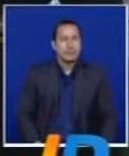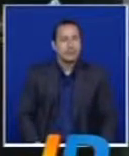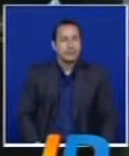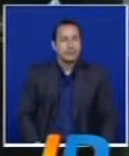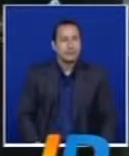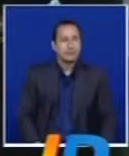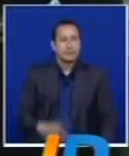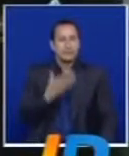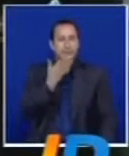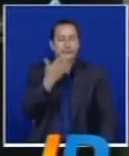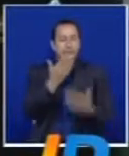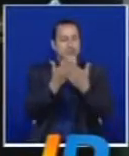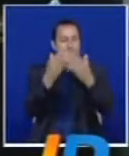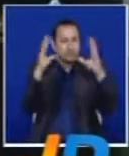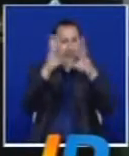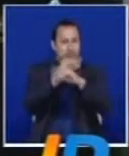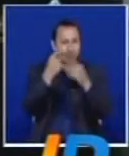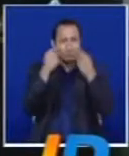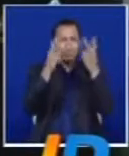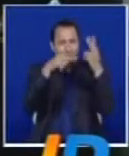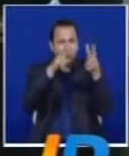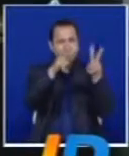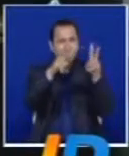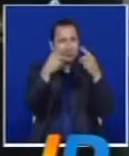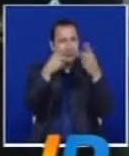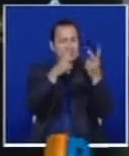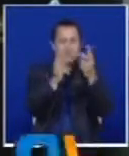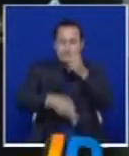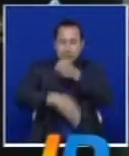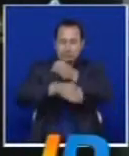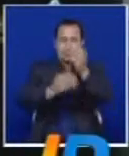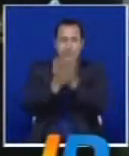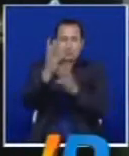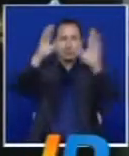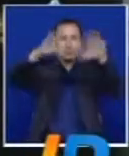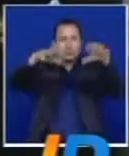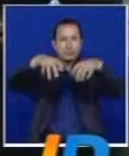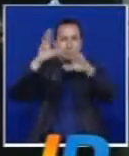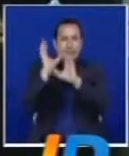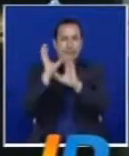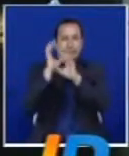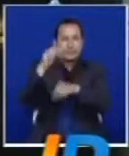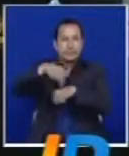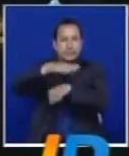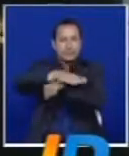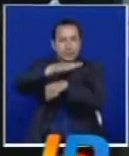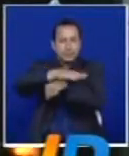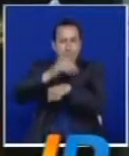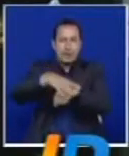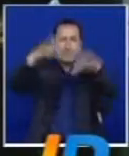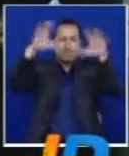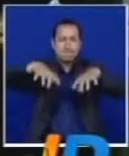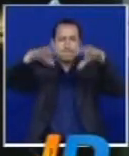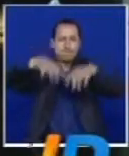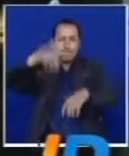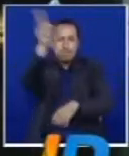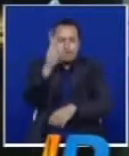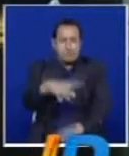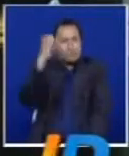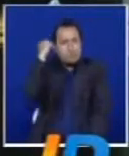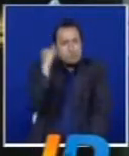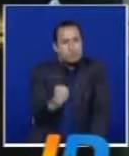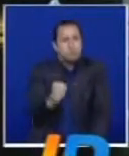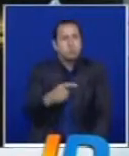Gracias, buenas noches. Como pueden apreciar, aún continúa lloviendo en Popayán. Esta tarde, un torrencial aguacero provocó una emergencia,